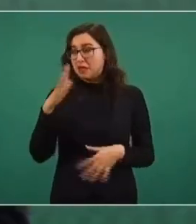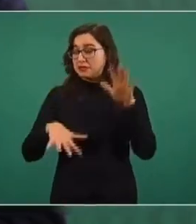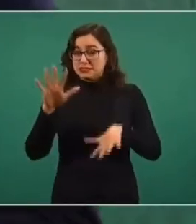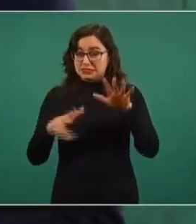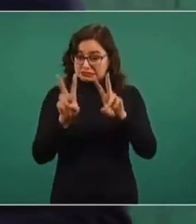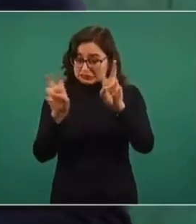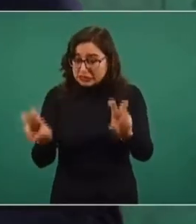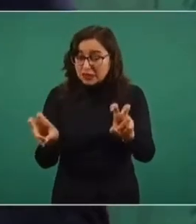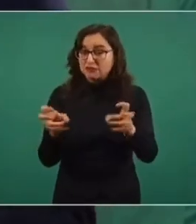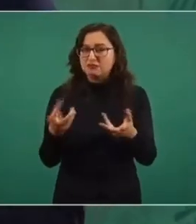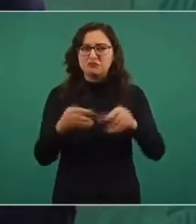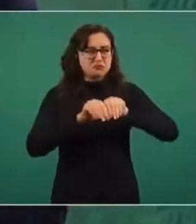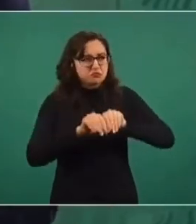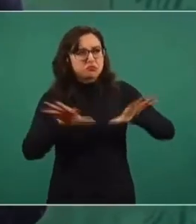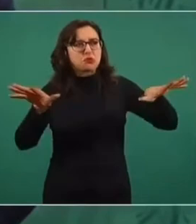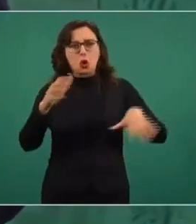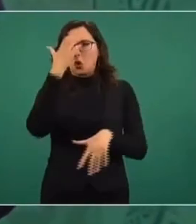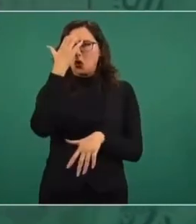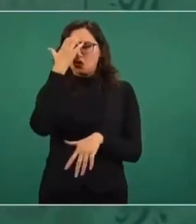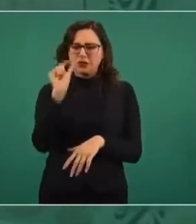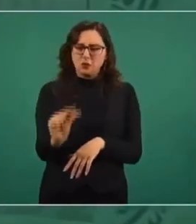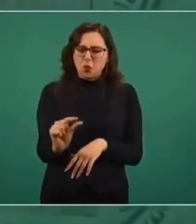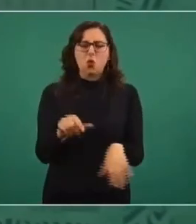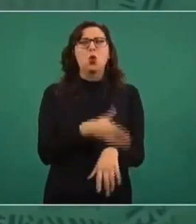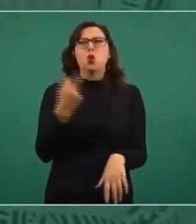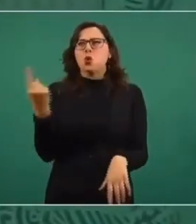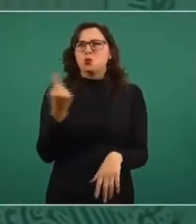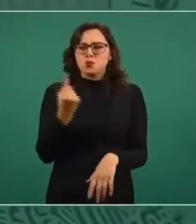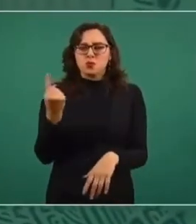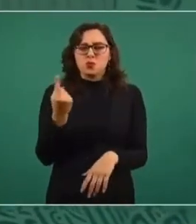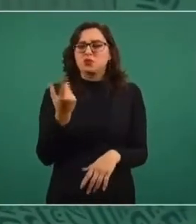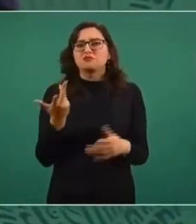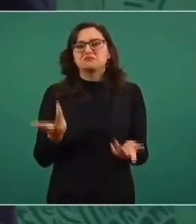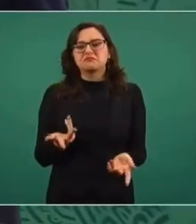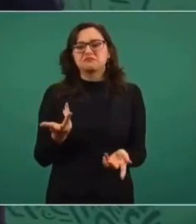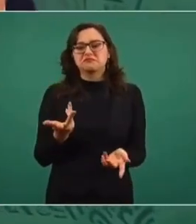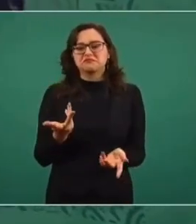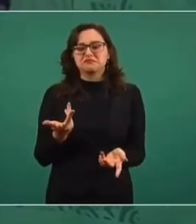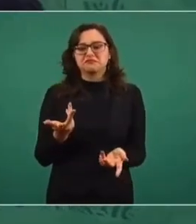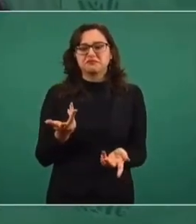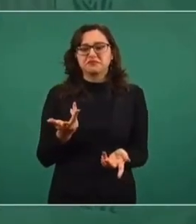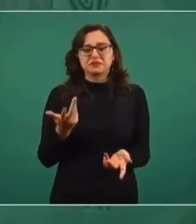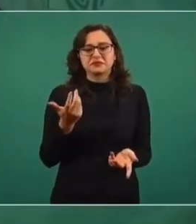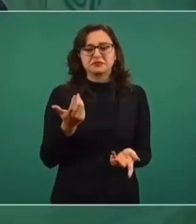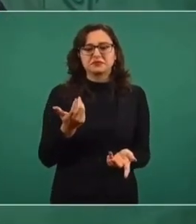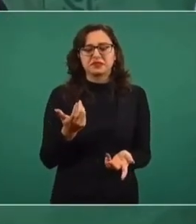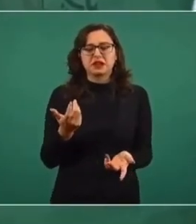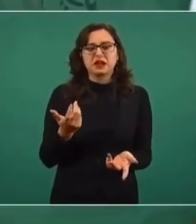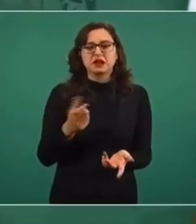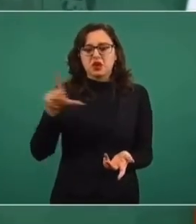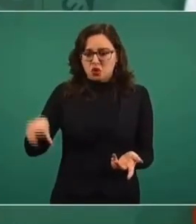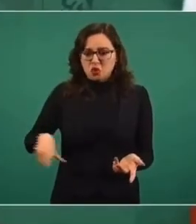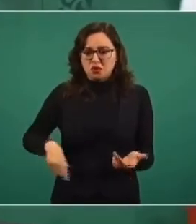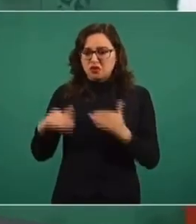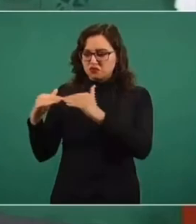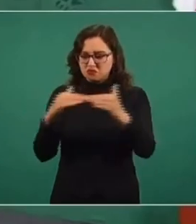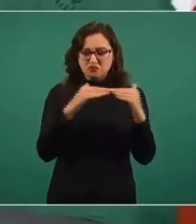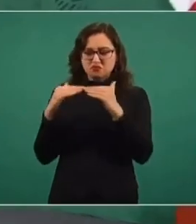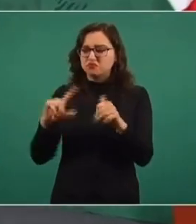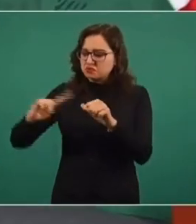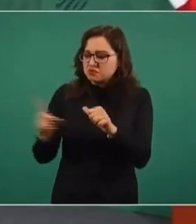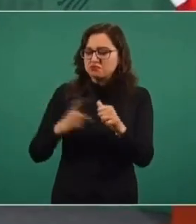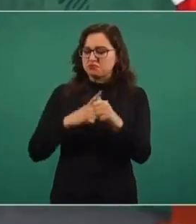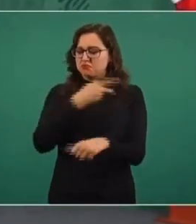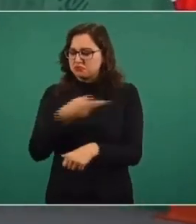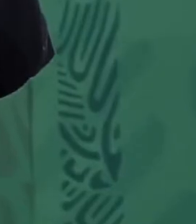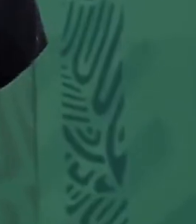no se han tomado en cuenta las acciones de un gobierno democrático que ha dicho que por el bien de